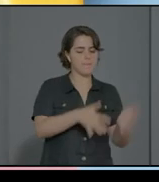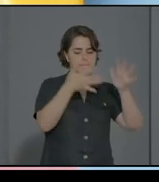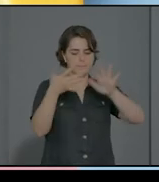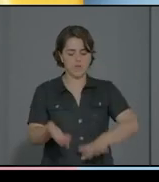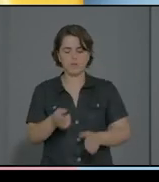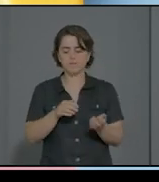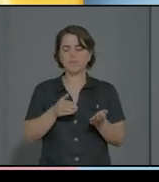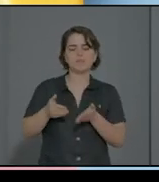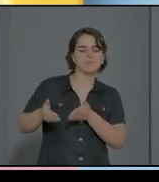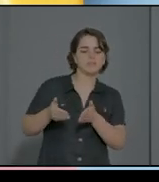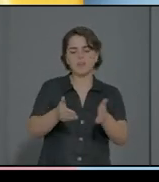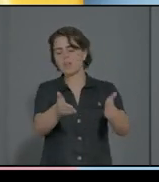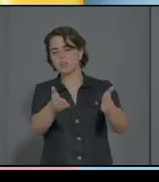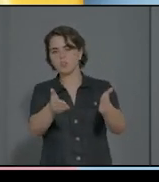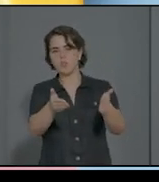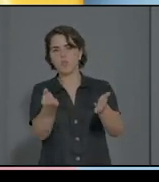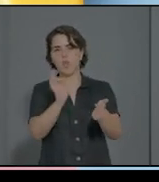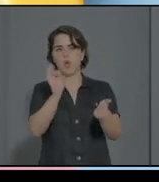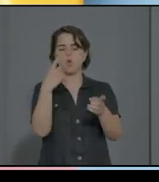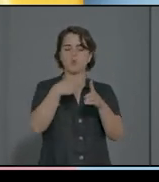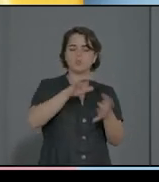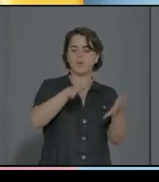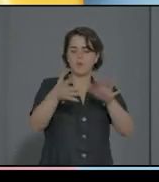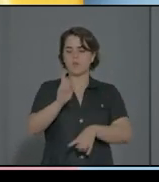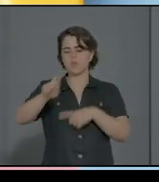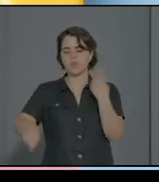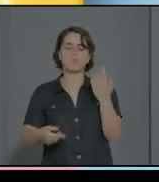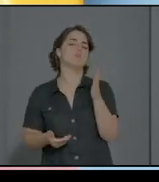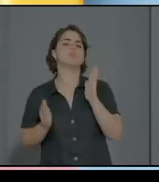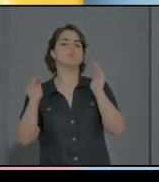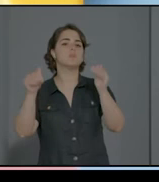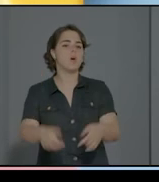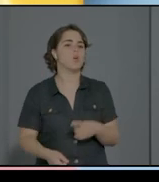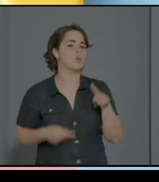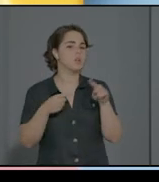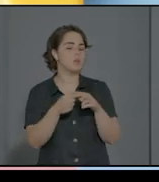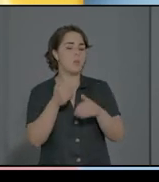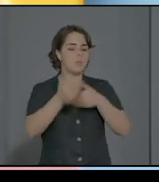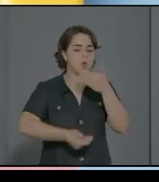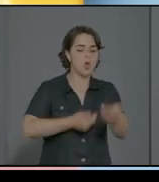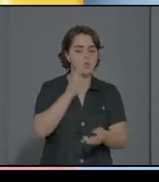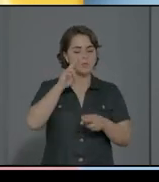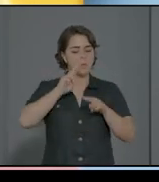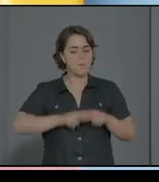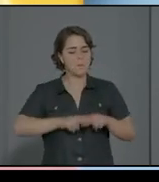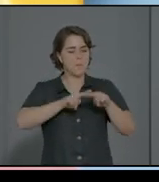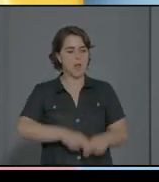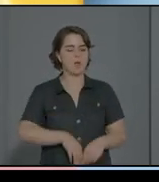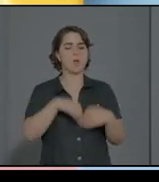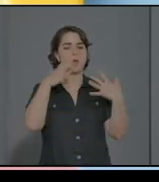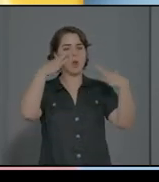unas cosas. Y luego tiene que intervenir para valorar el proceso. Pero los auténticos artífices